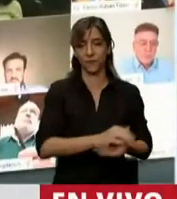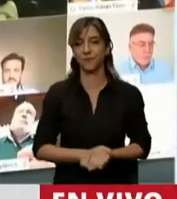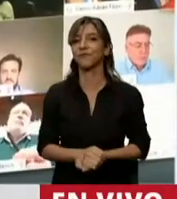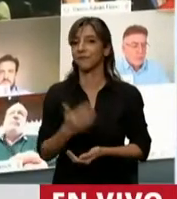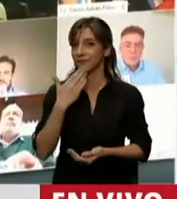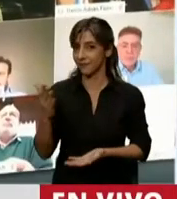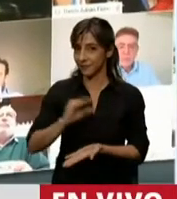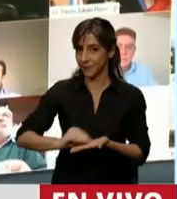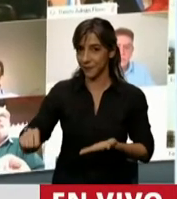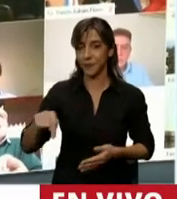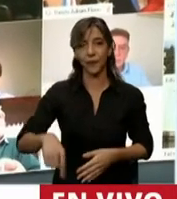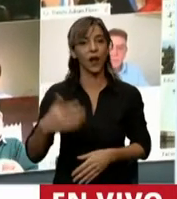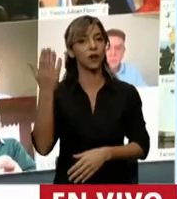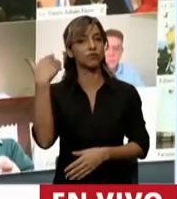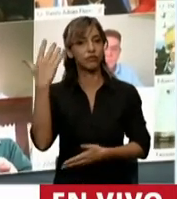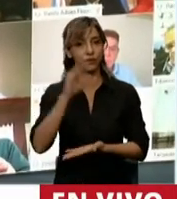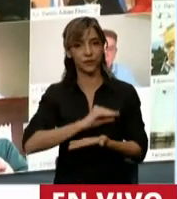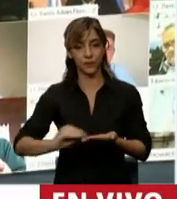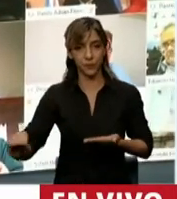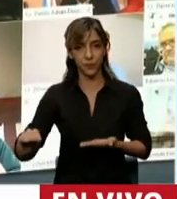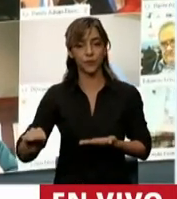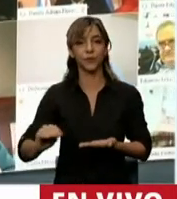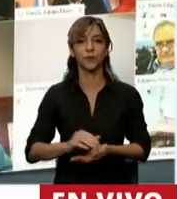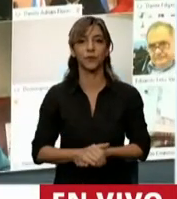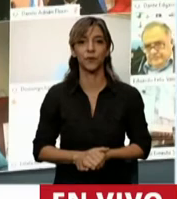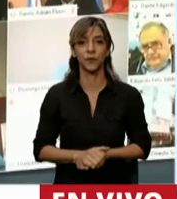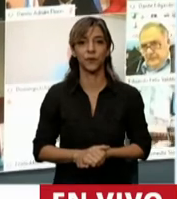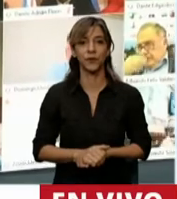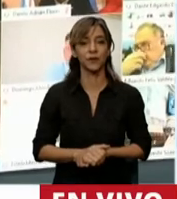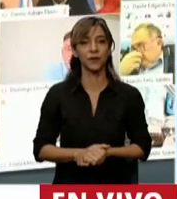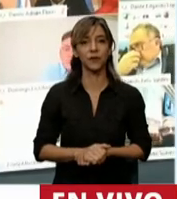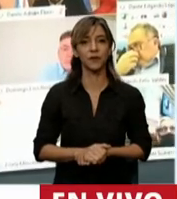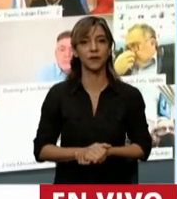Tiene la palabra la diputada María Graciela Parola.